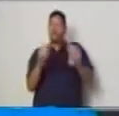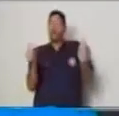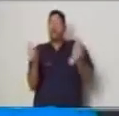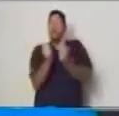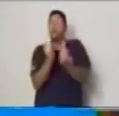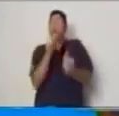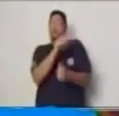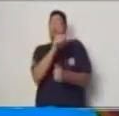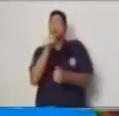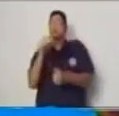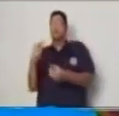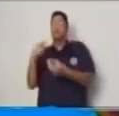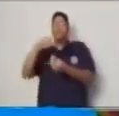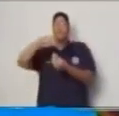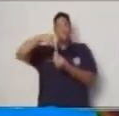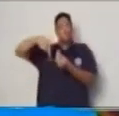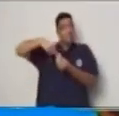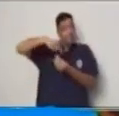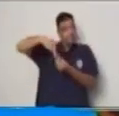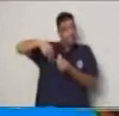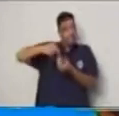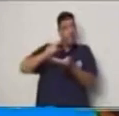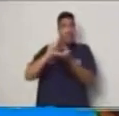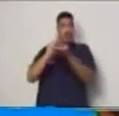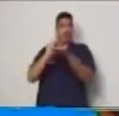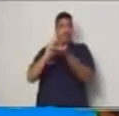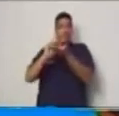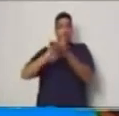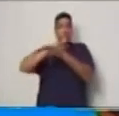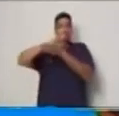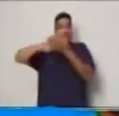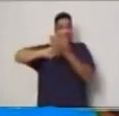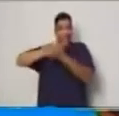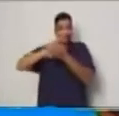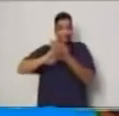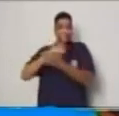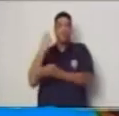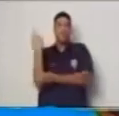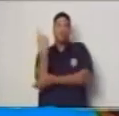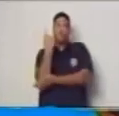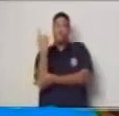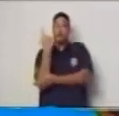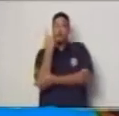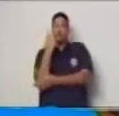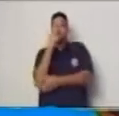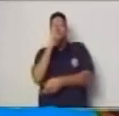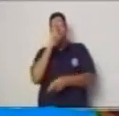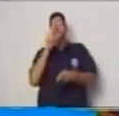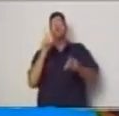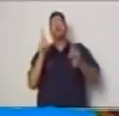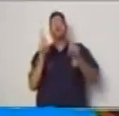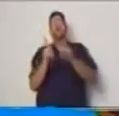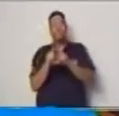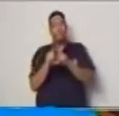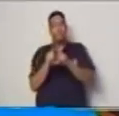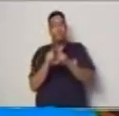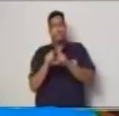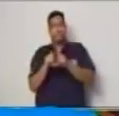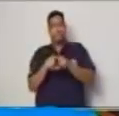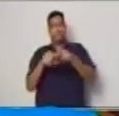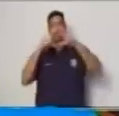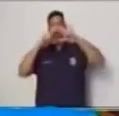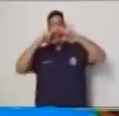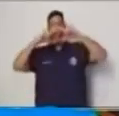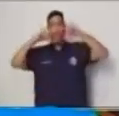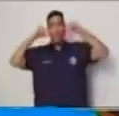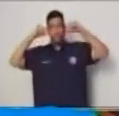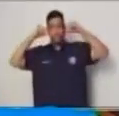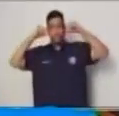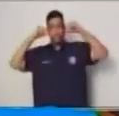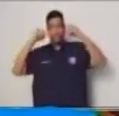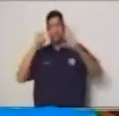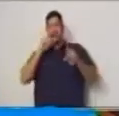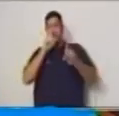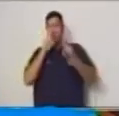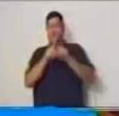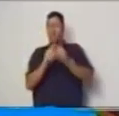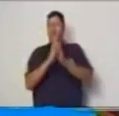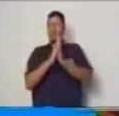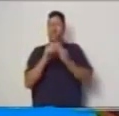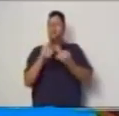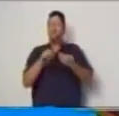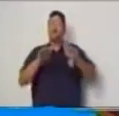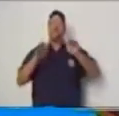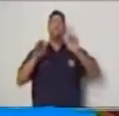es importante el lavado de manos y sobre todas las cosas recuerda quédate quédate